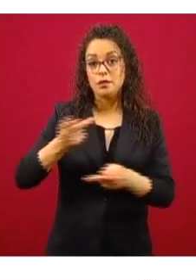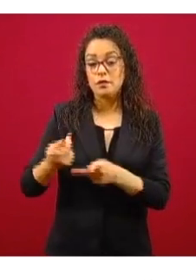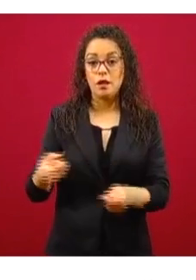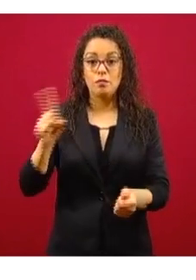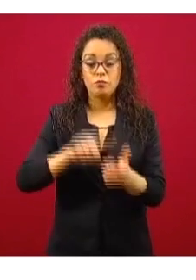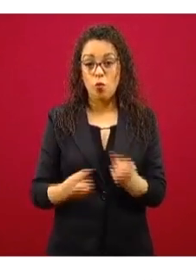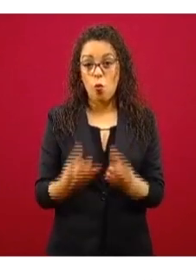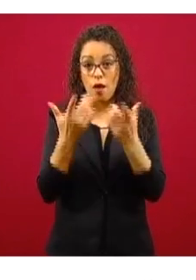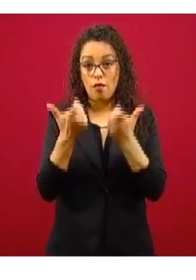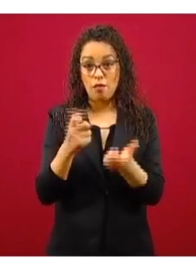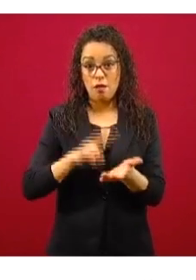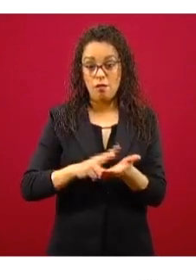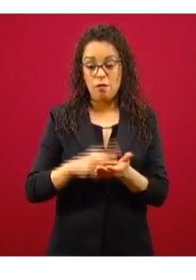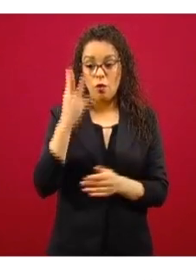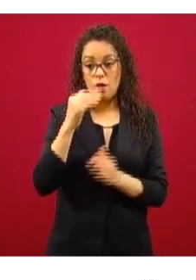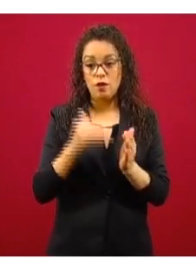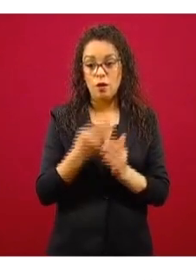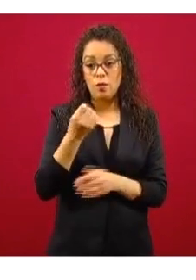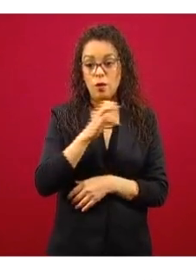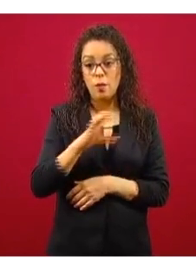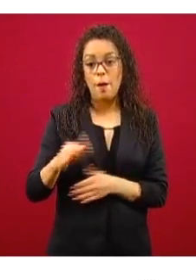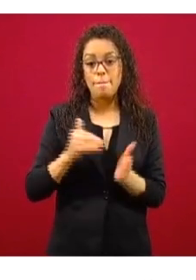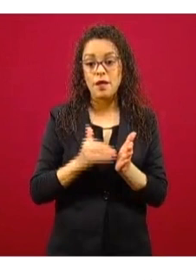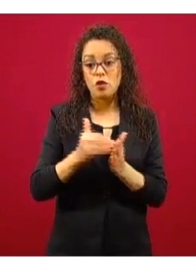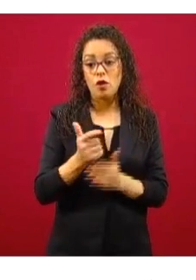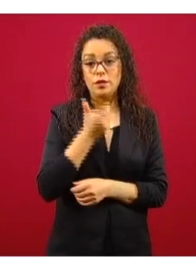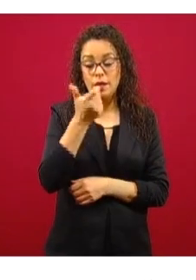monto de 4 mil 900 millones de pesos.